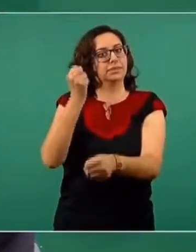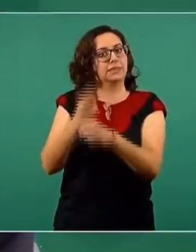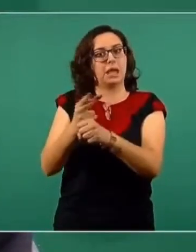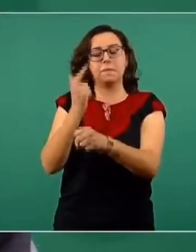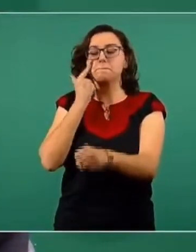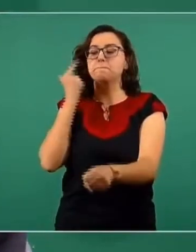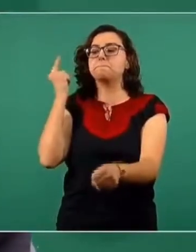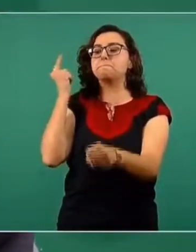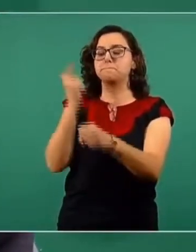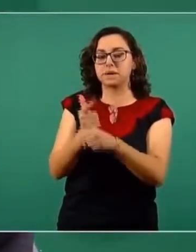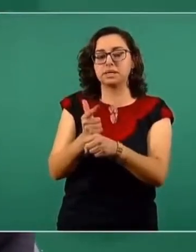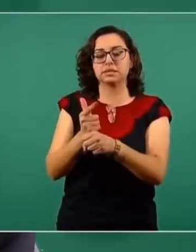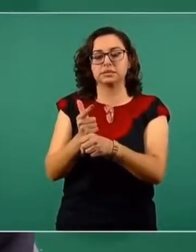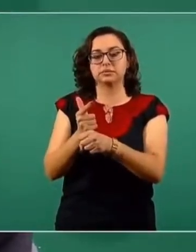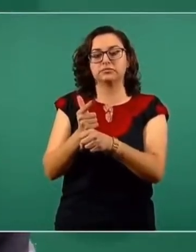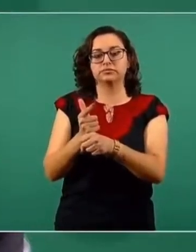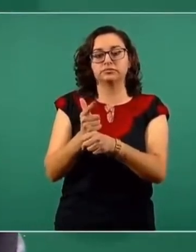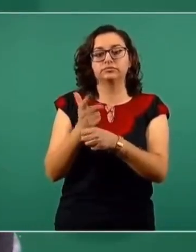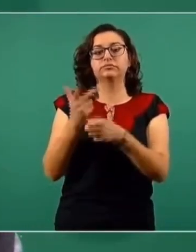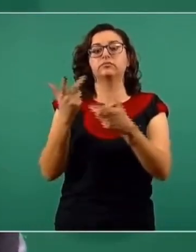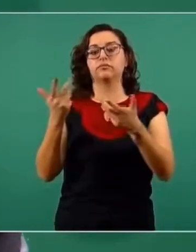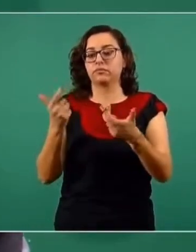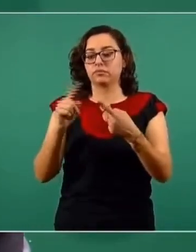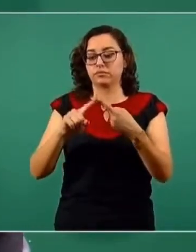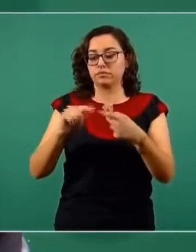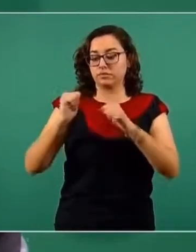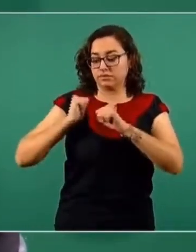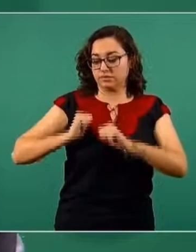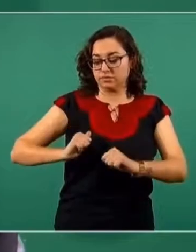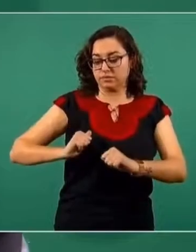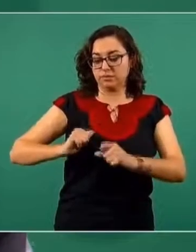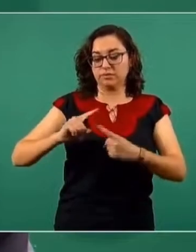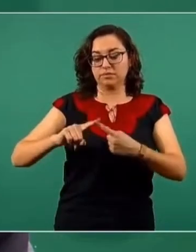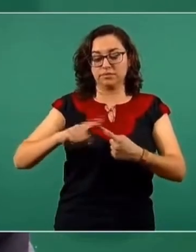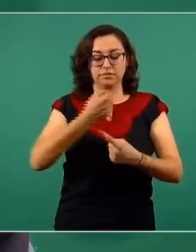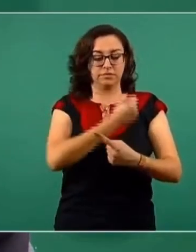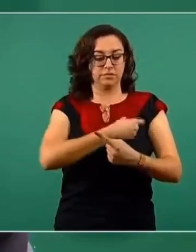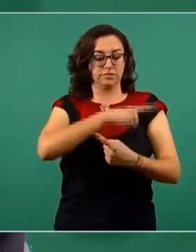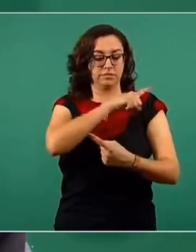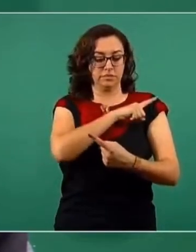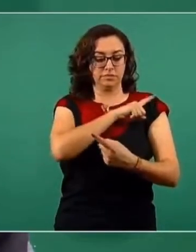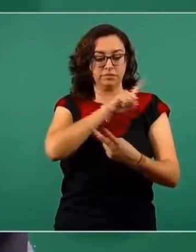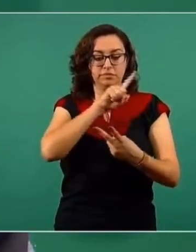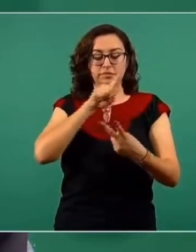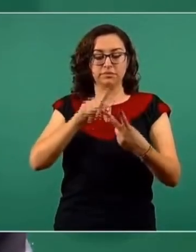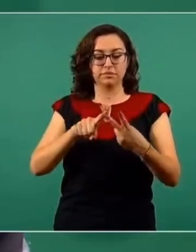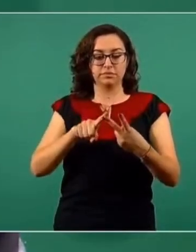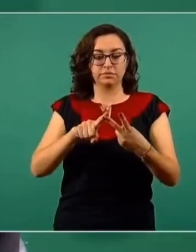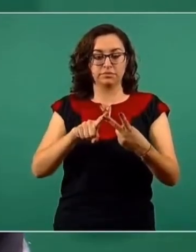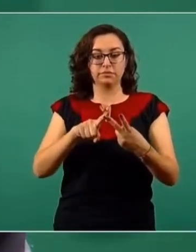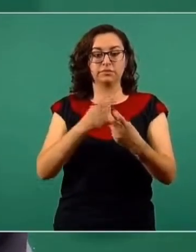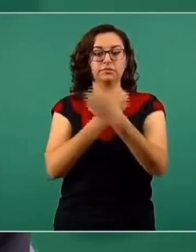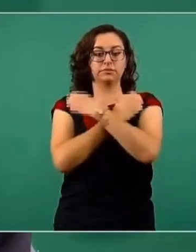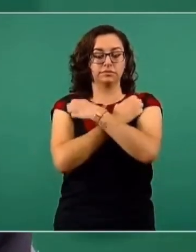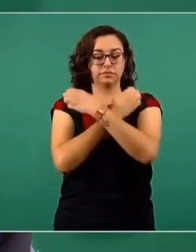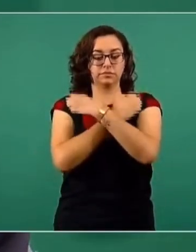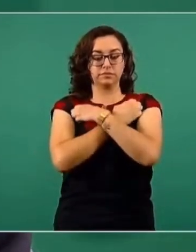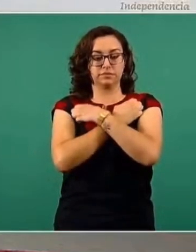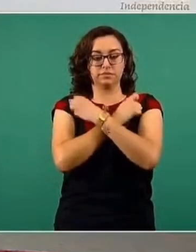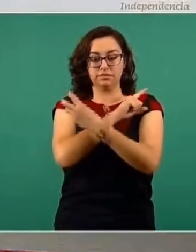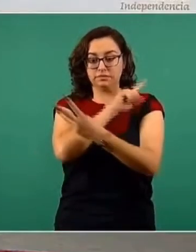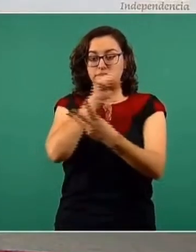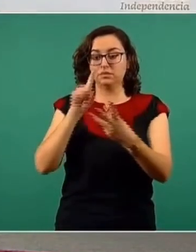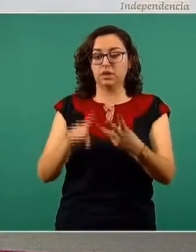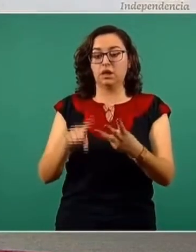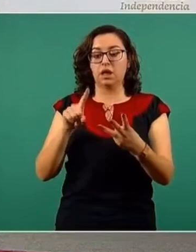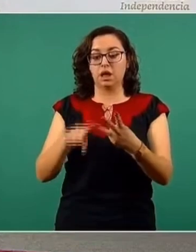para que conjuntamente autoridad sanitaria, autoridad educativa y